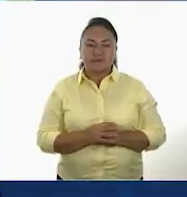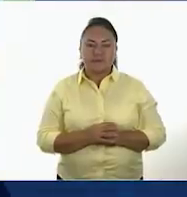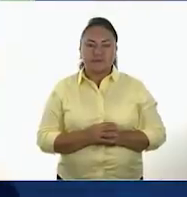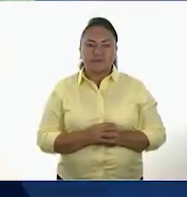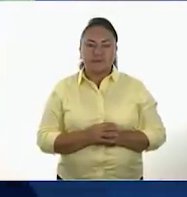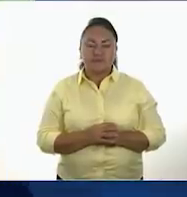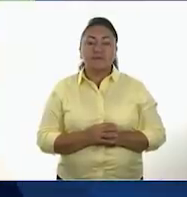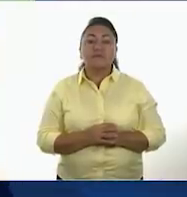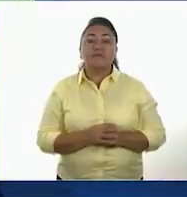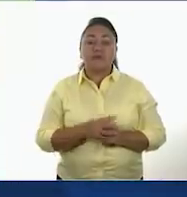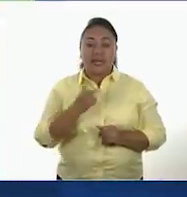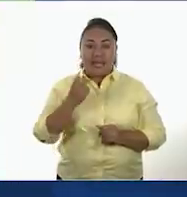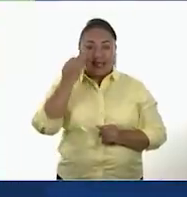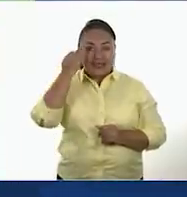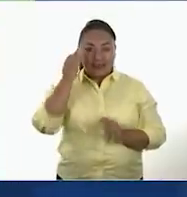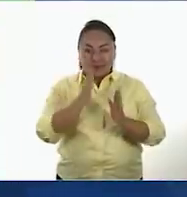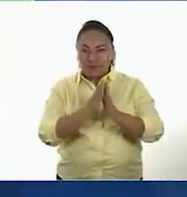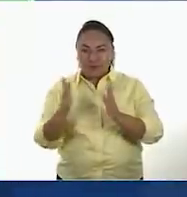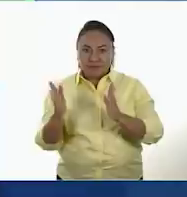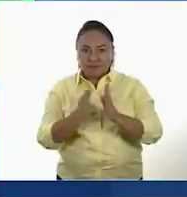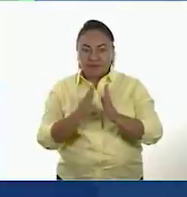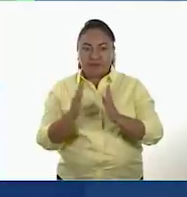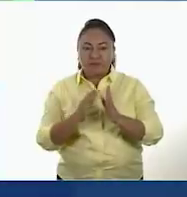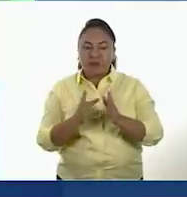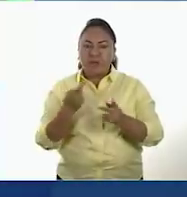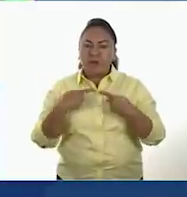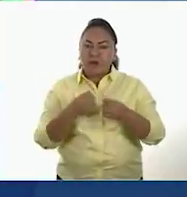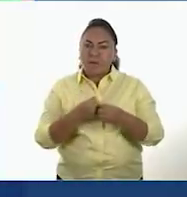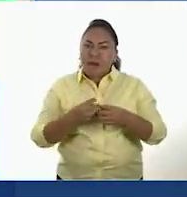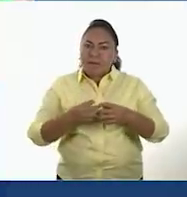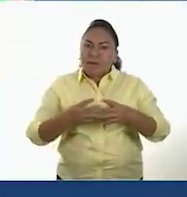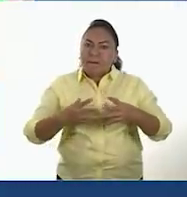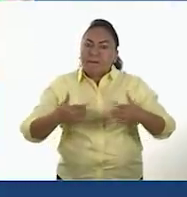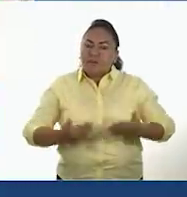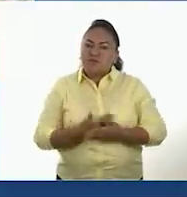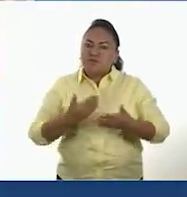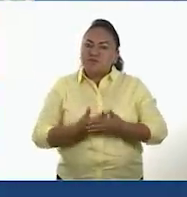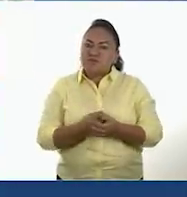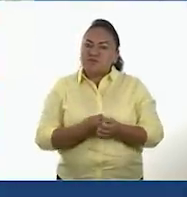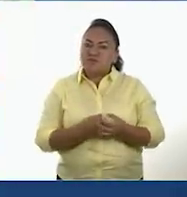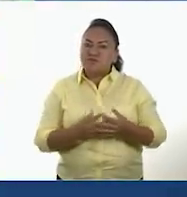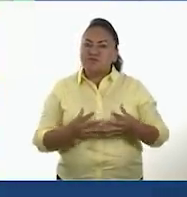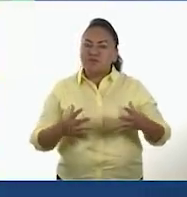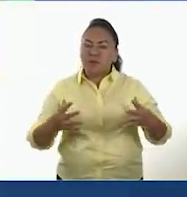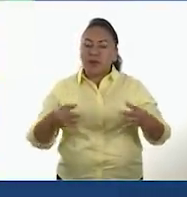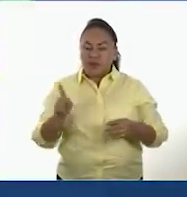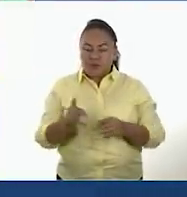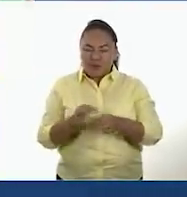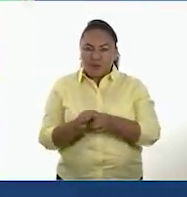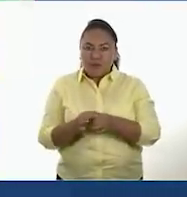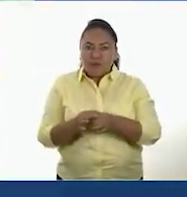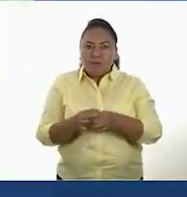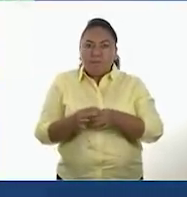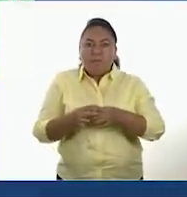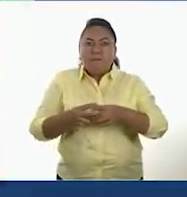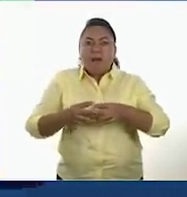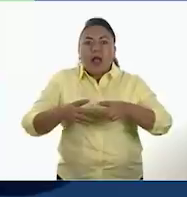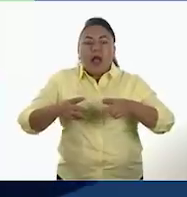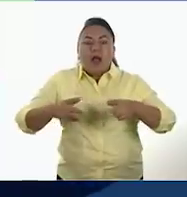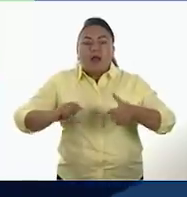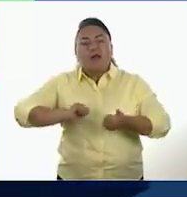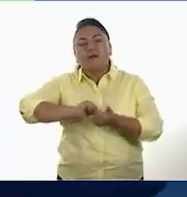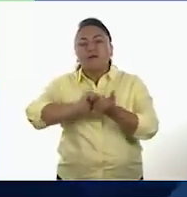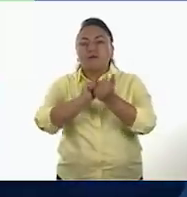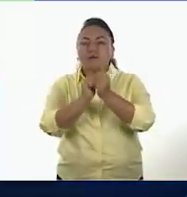A finales de este periodo, el incremento en la población propició que algunas aldeas alcanzaran mayores dimensiones y se